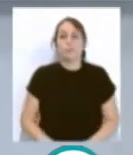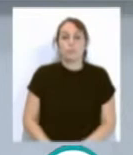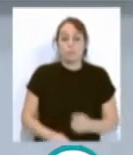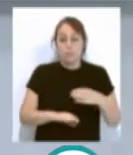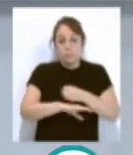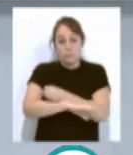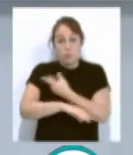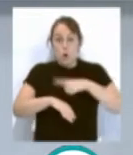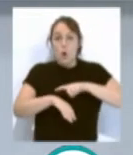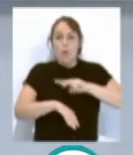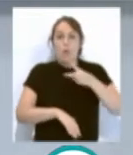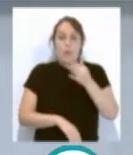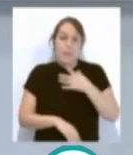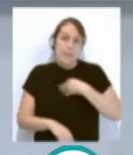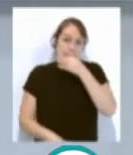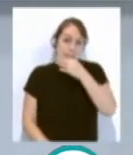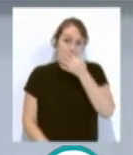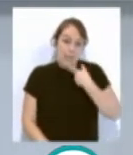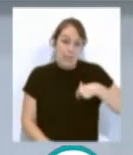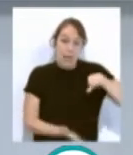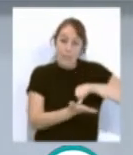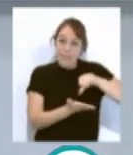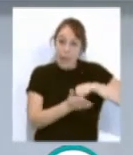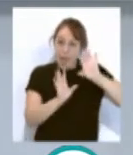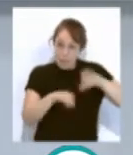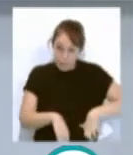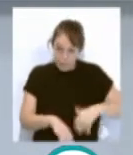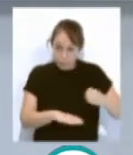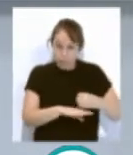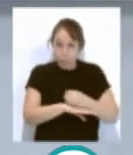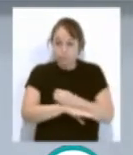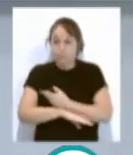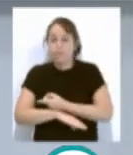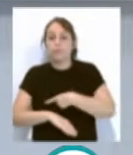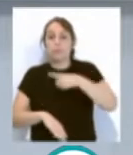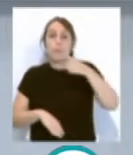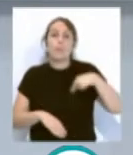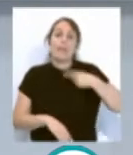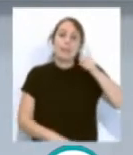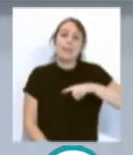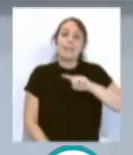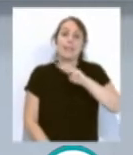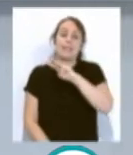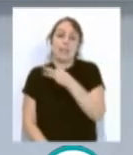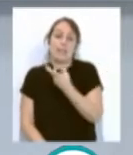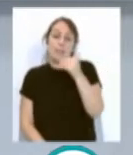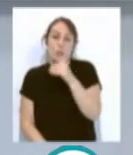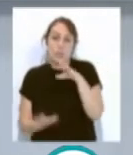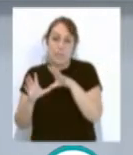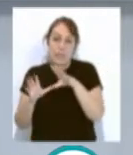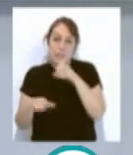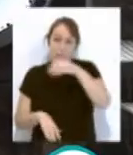a las 2 y media de la tarde desde la capital gaditana y a las 3 menos 10 desde San Fernando.